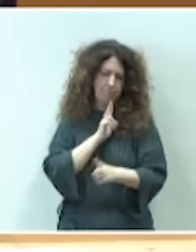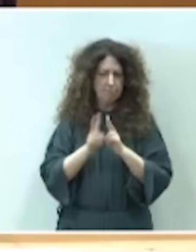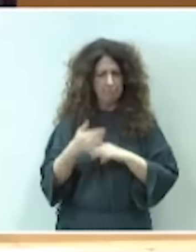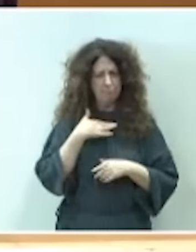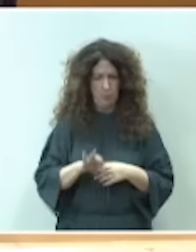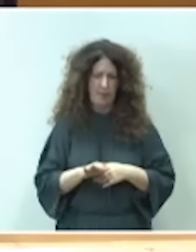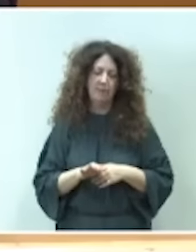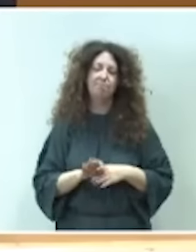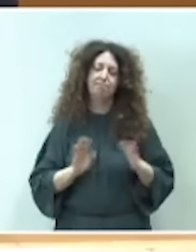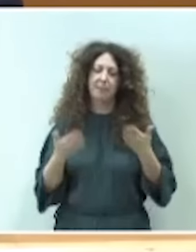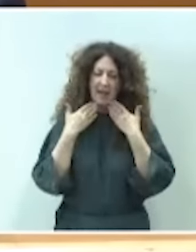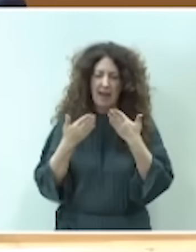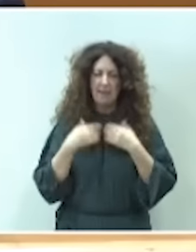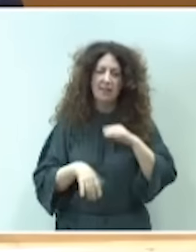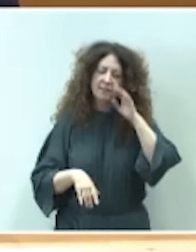palabra. Gracias, señor ministro.